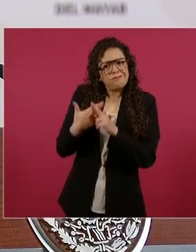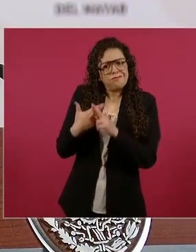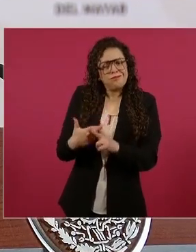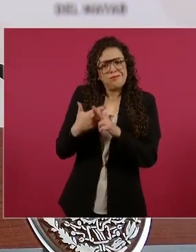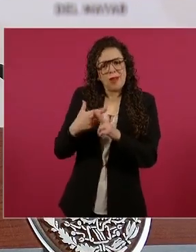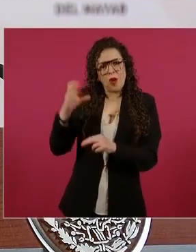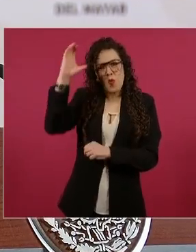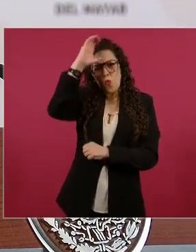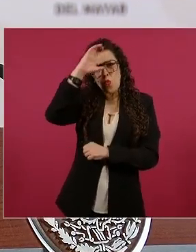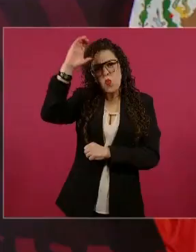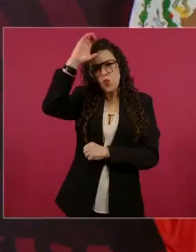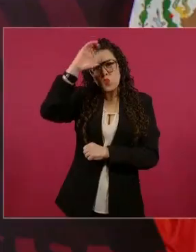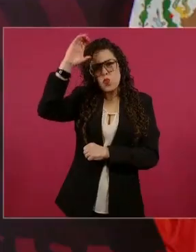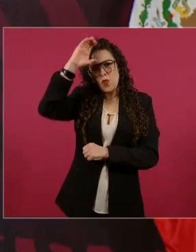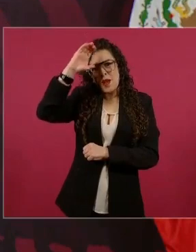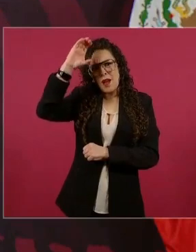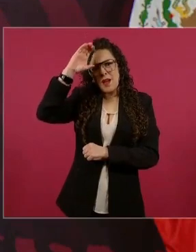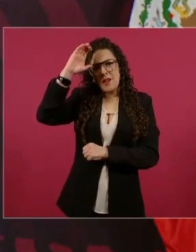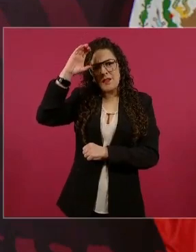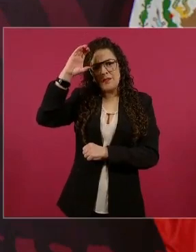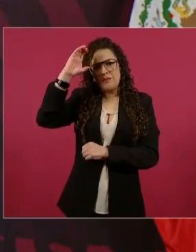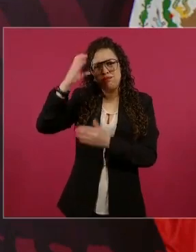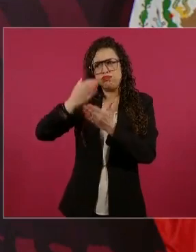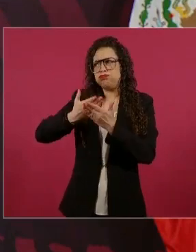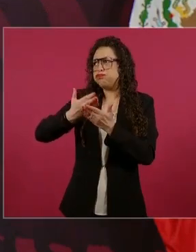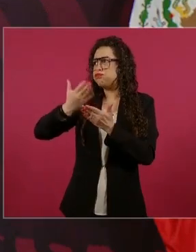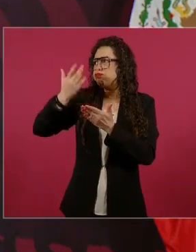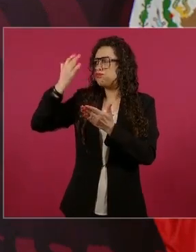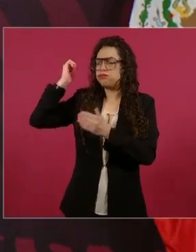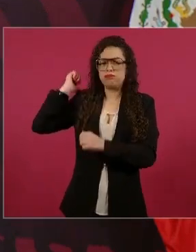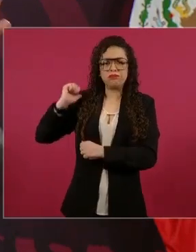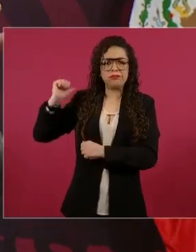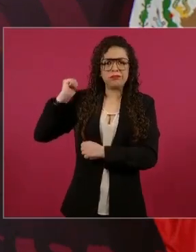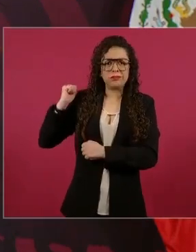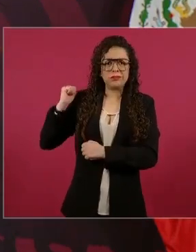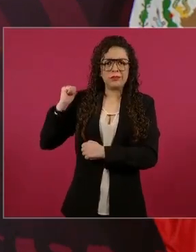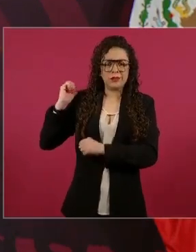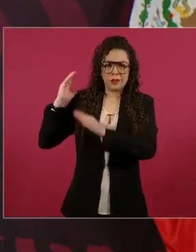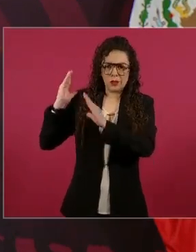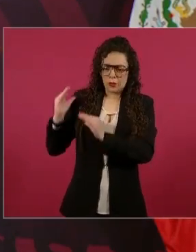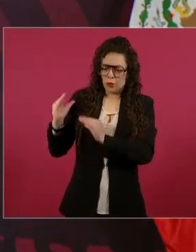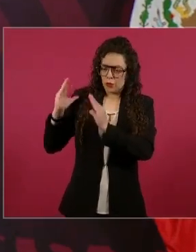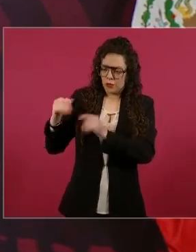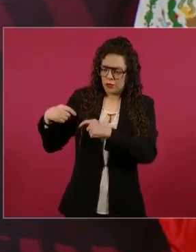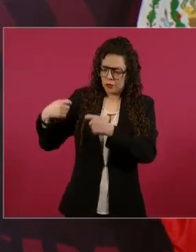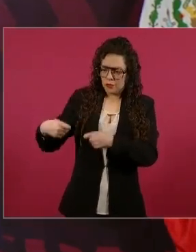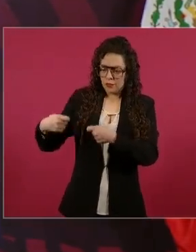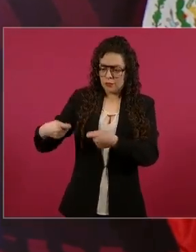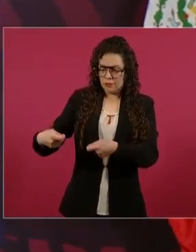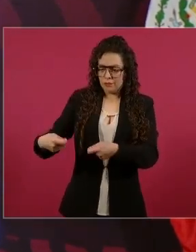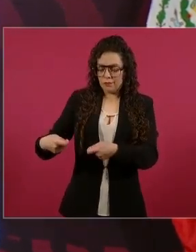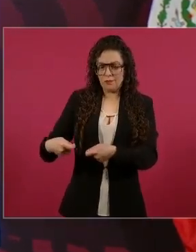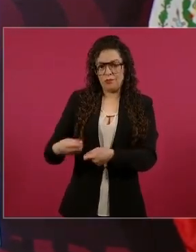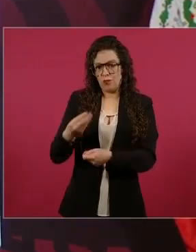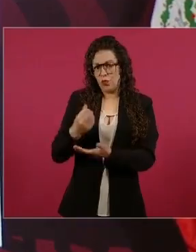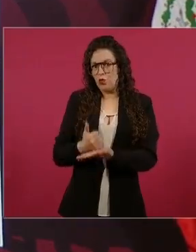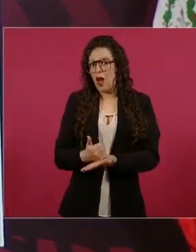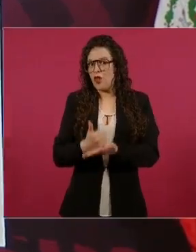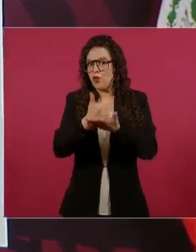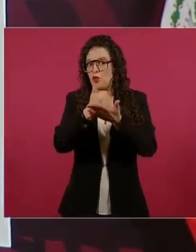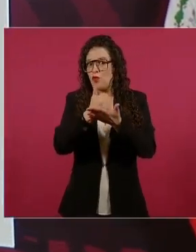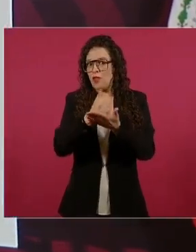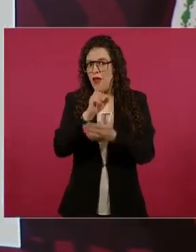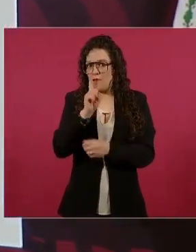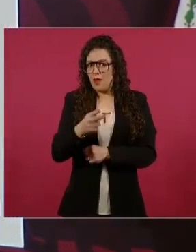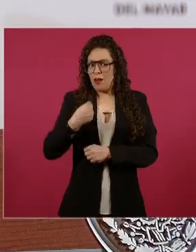eso nos protege, pero